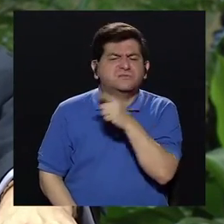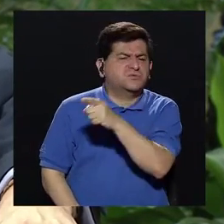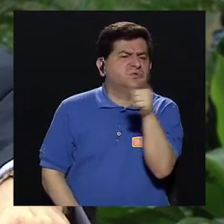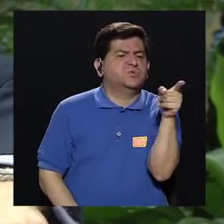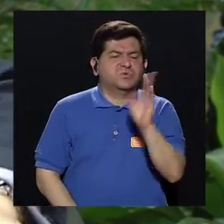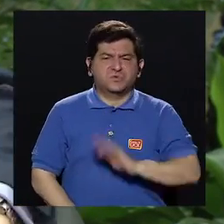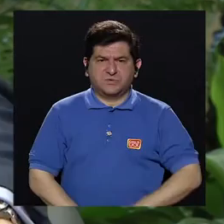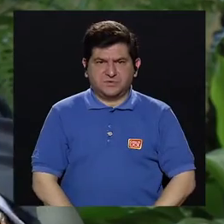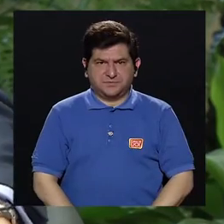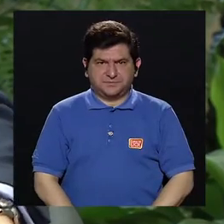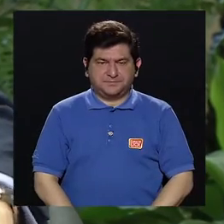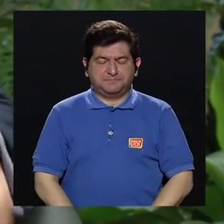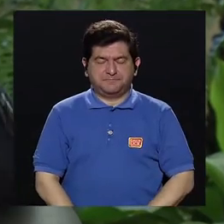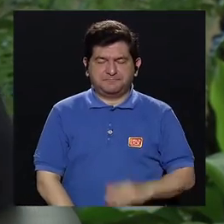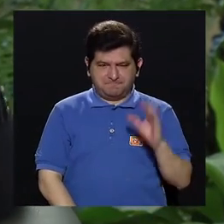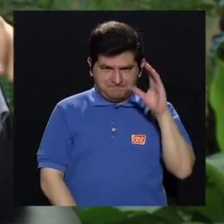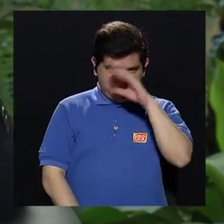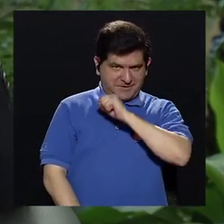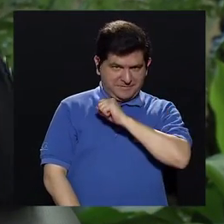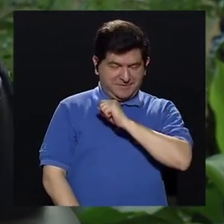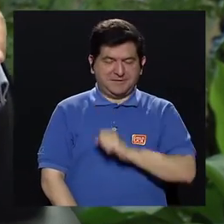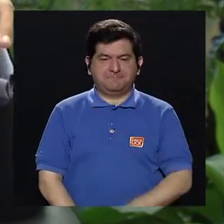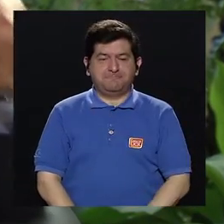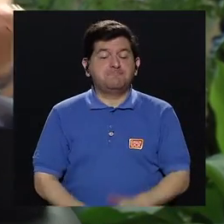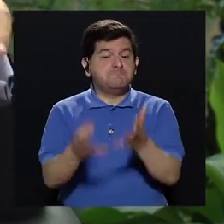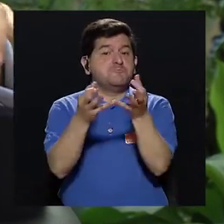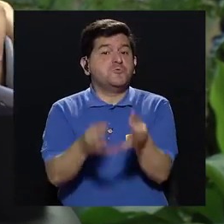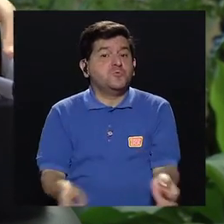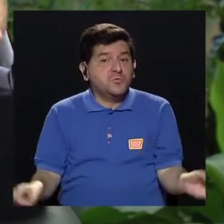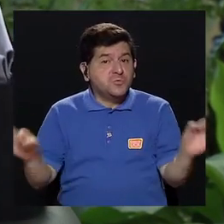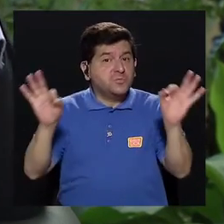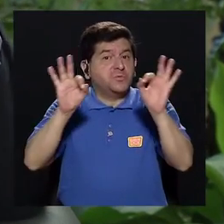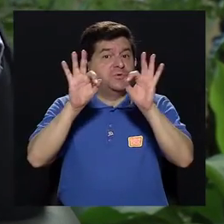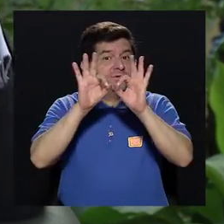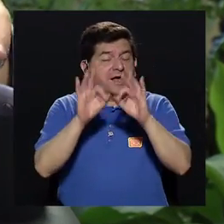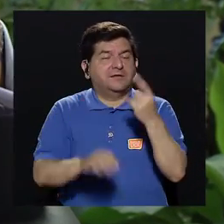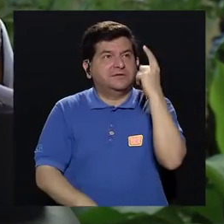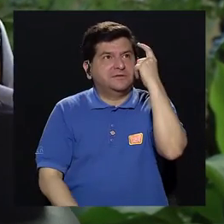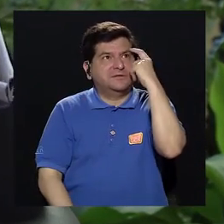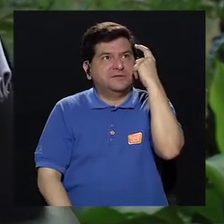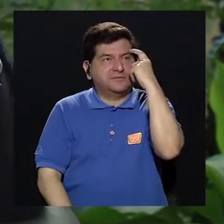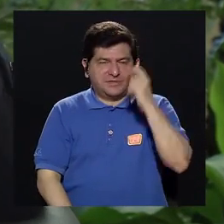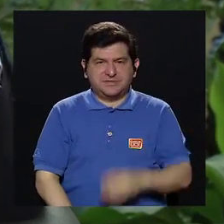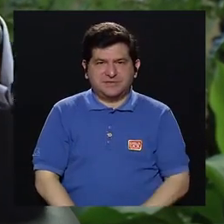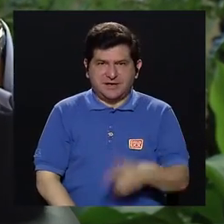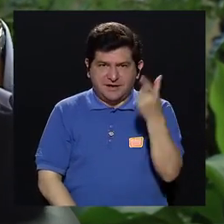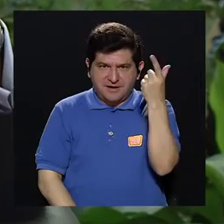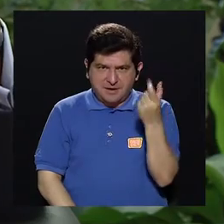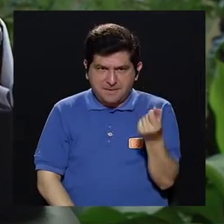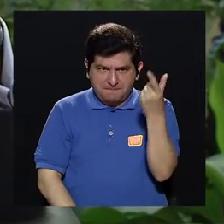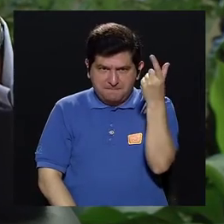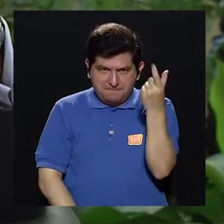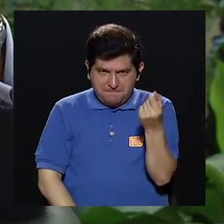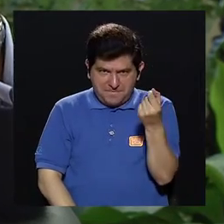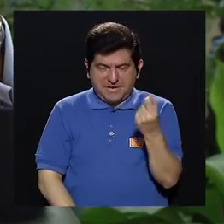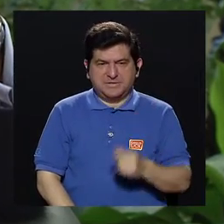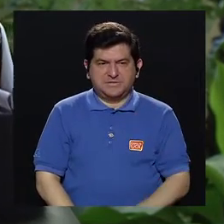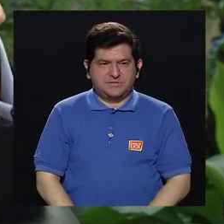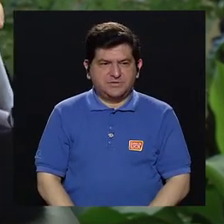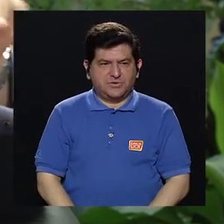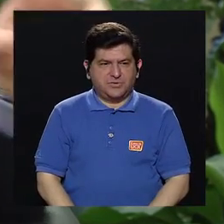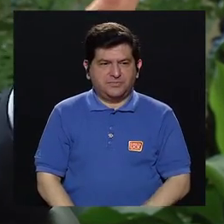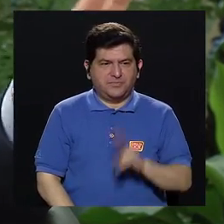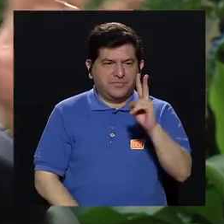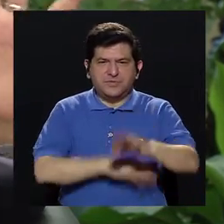calle? Sí, vamos a ver, en esto es muy importante pensar en una pensión como,